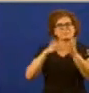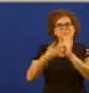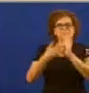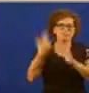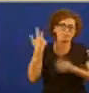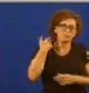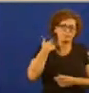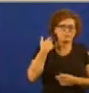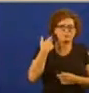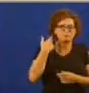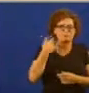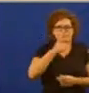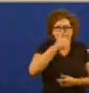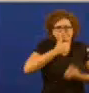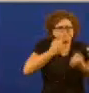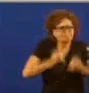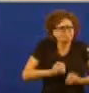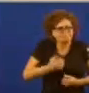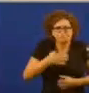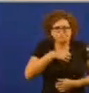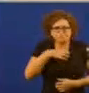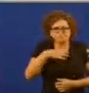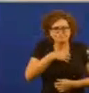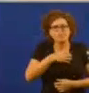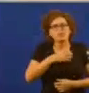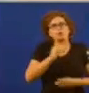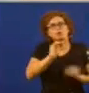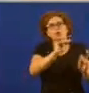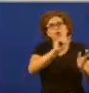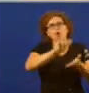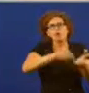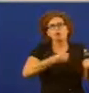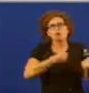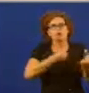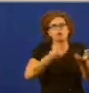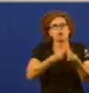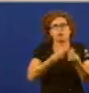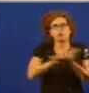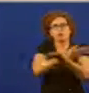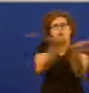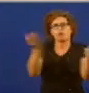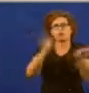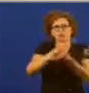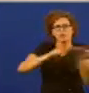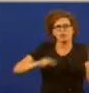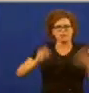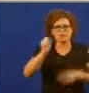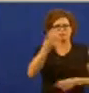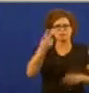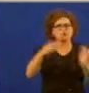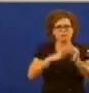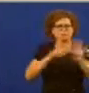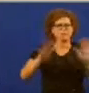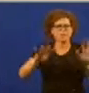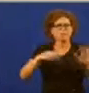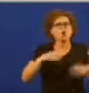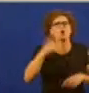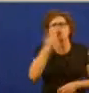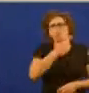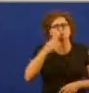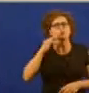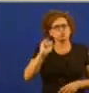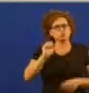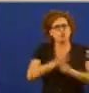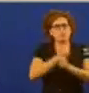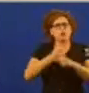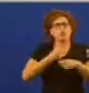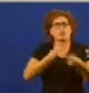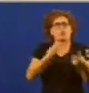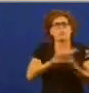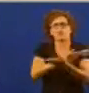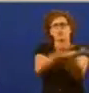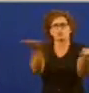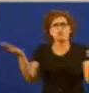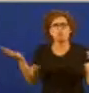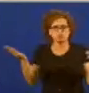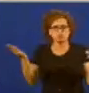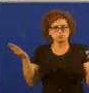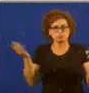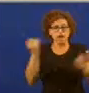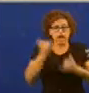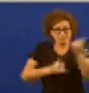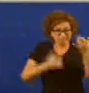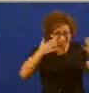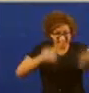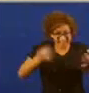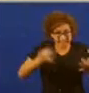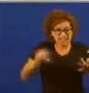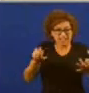insoportable o seu contrato con Galicia do ano 2009 prometía emprego para todos teremos o emprego